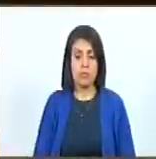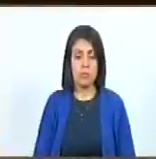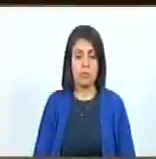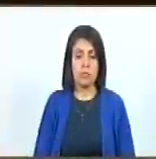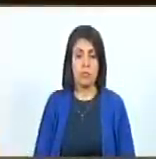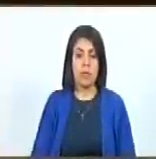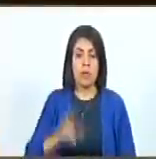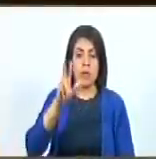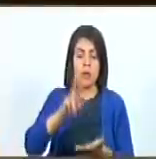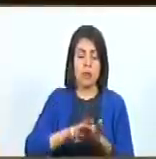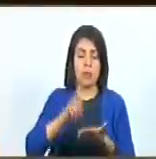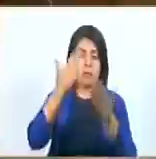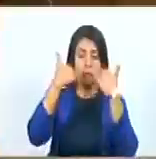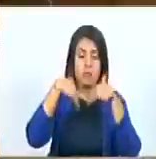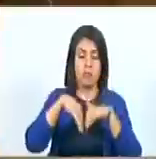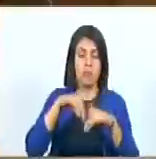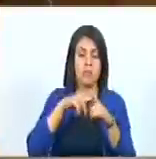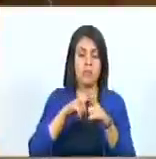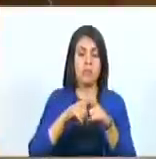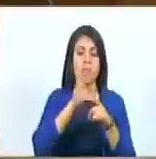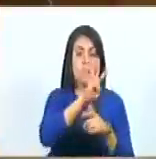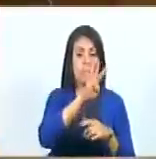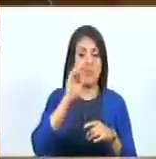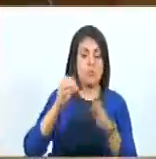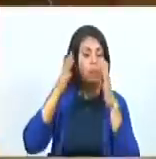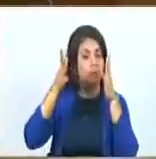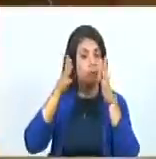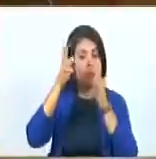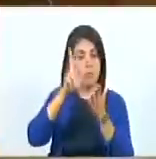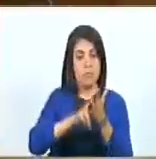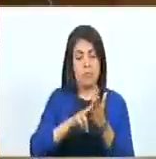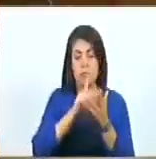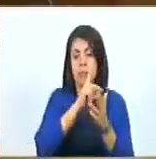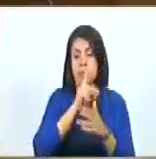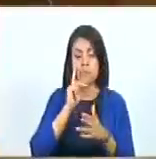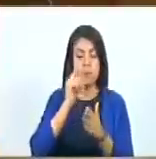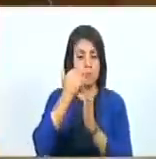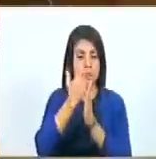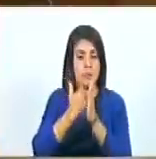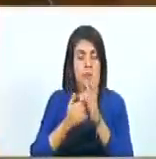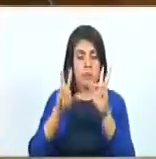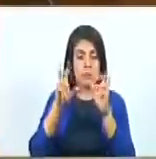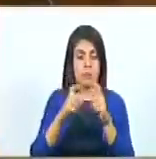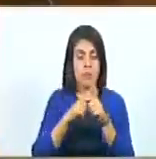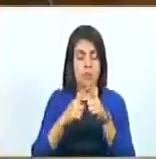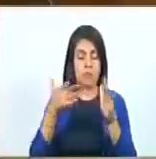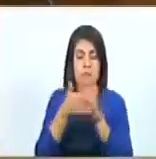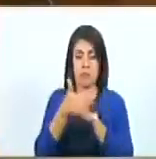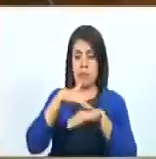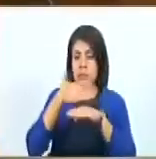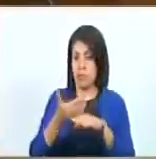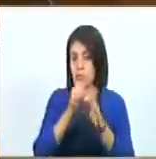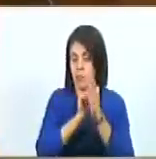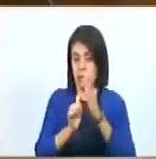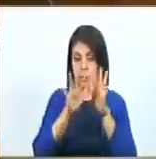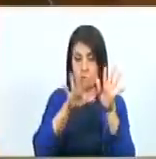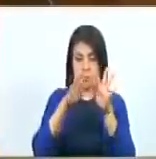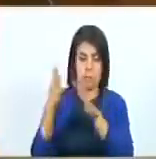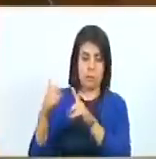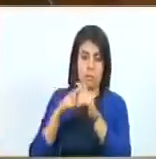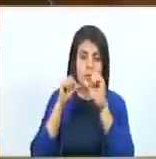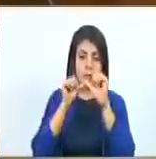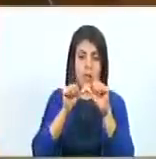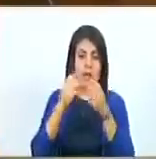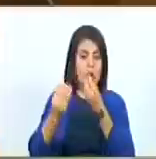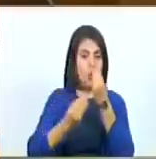Queda aprobado. Siguiente. Cuadragésimo. Se sugiere aprobar la denominación de un nuevo epígrafe correspondiente al artículo 19, quedando